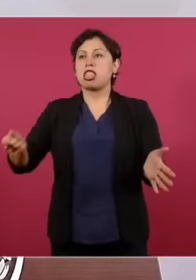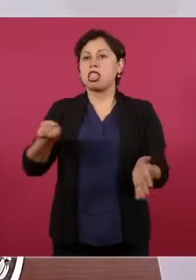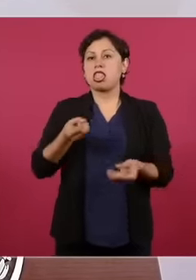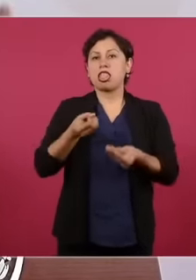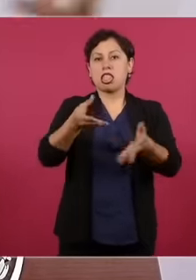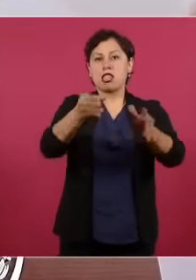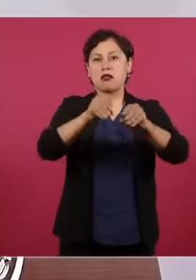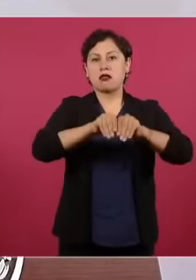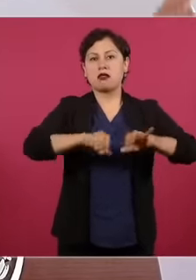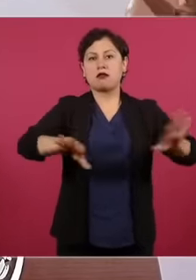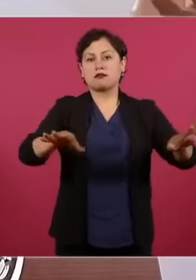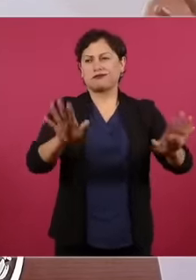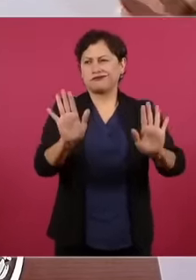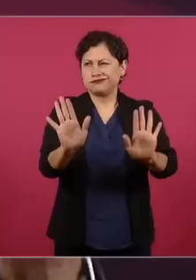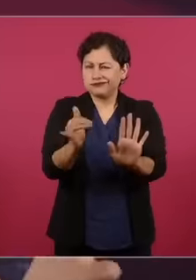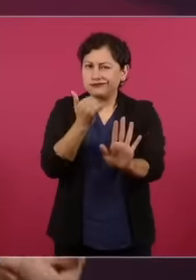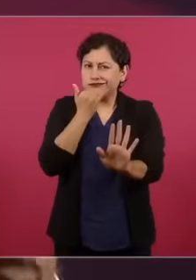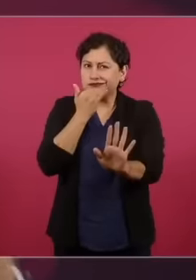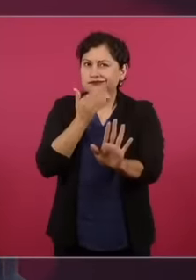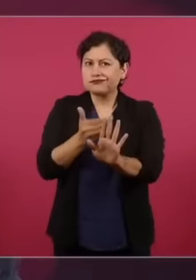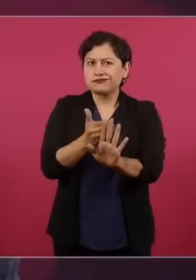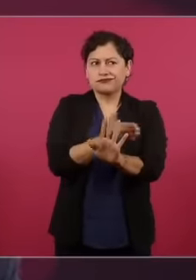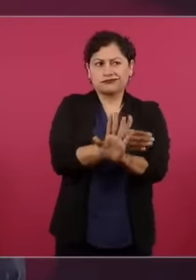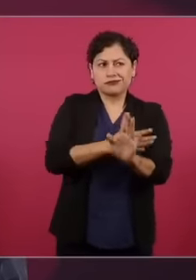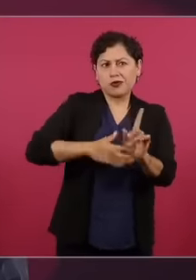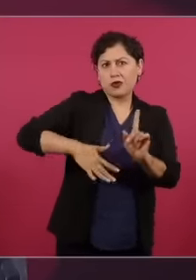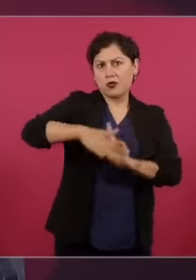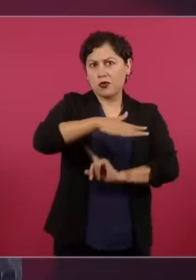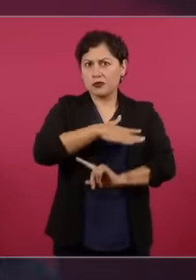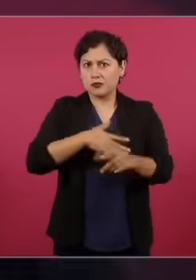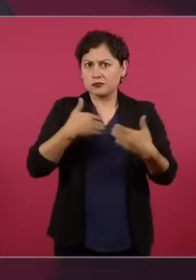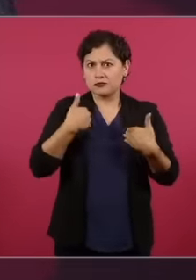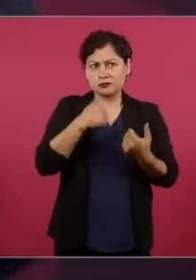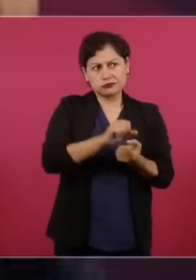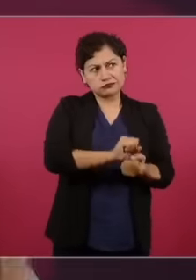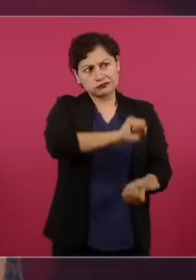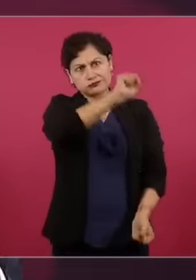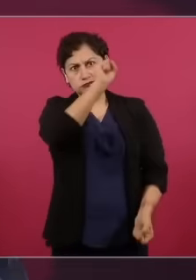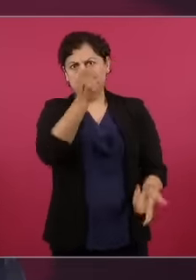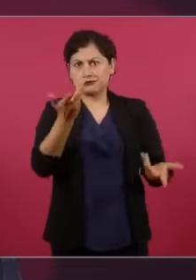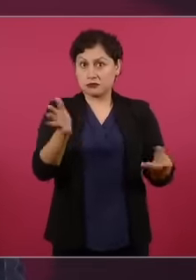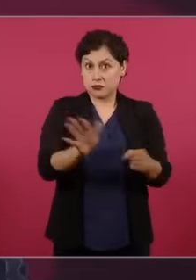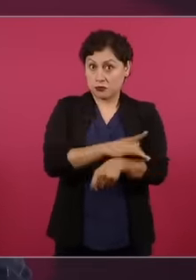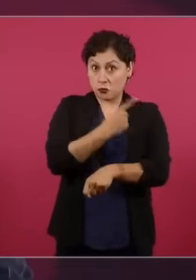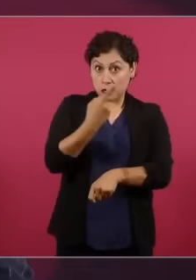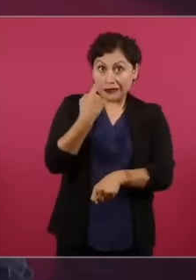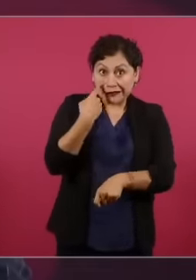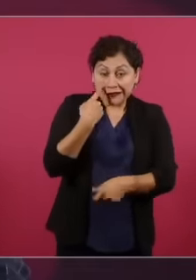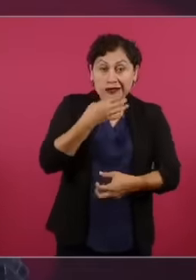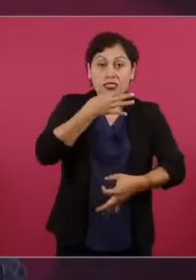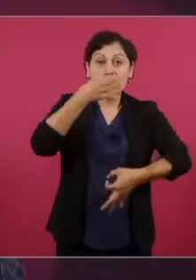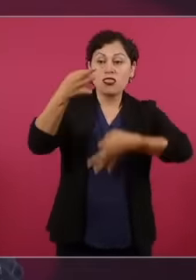no hay ninguna noticia si no se tienen los antecedentes